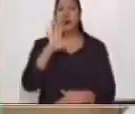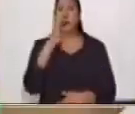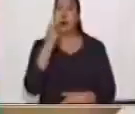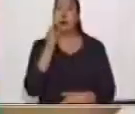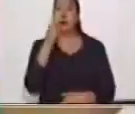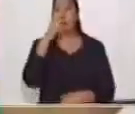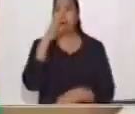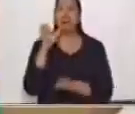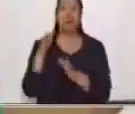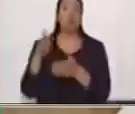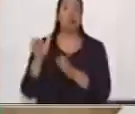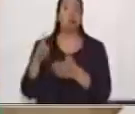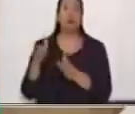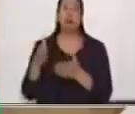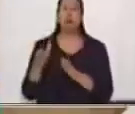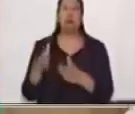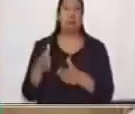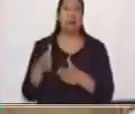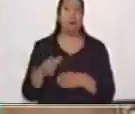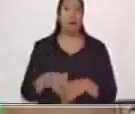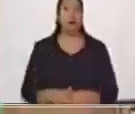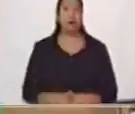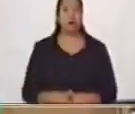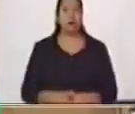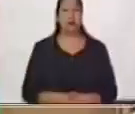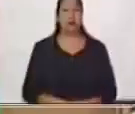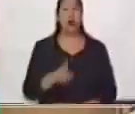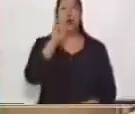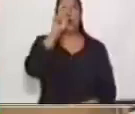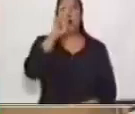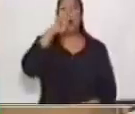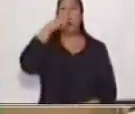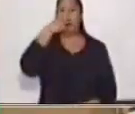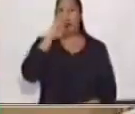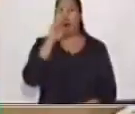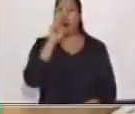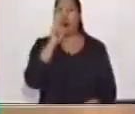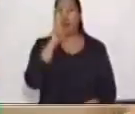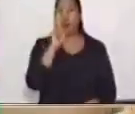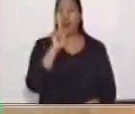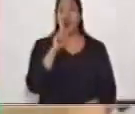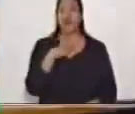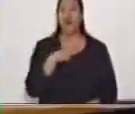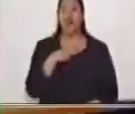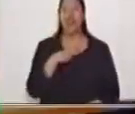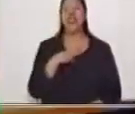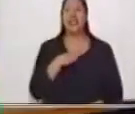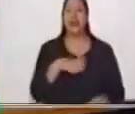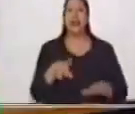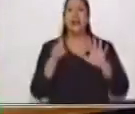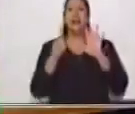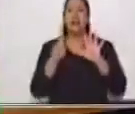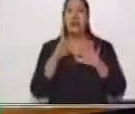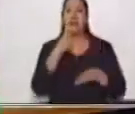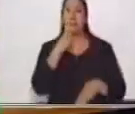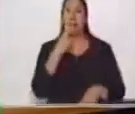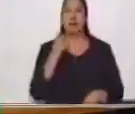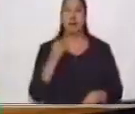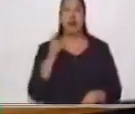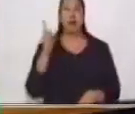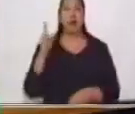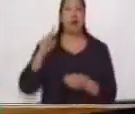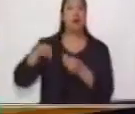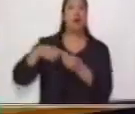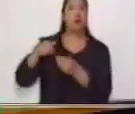Y hay aquí el caso de un niño que tiene seis hermanos. Ha de ser la familia más